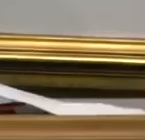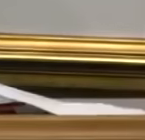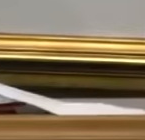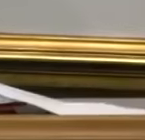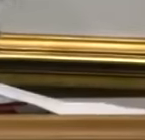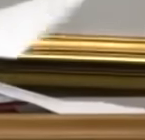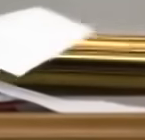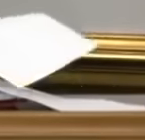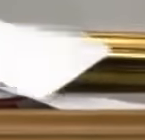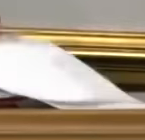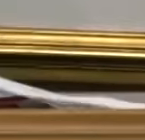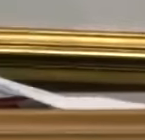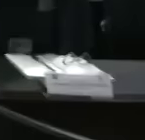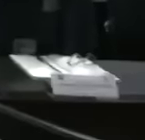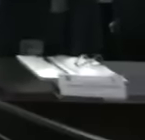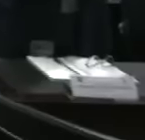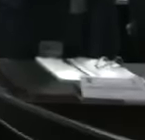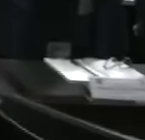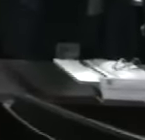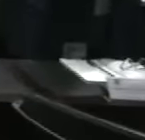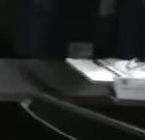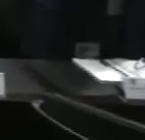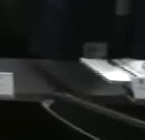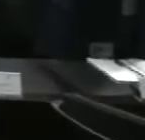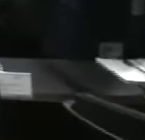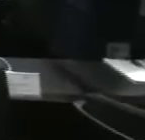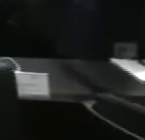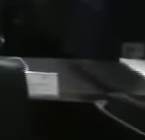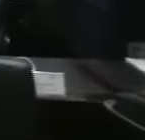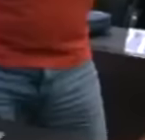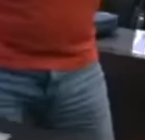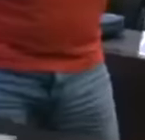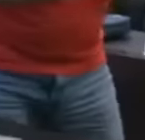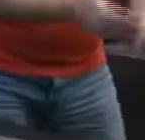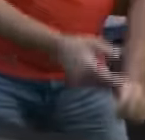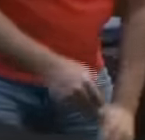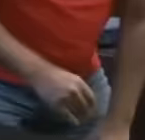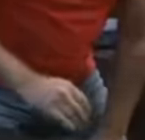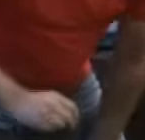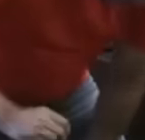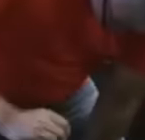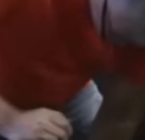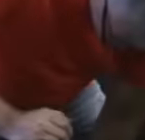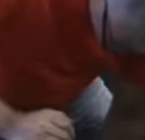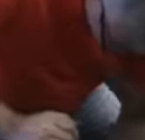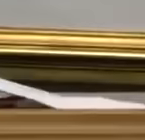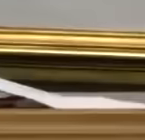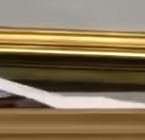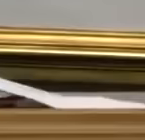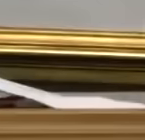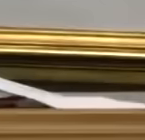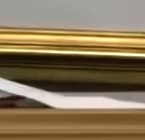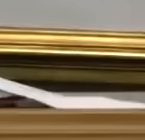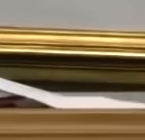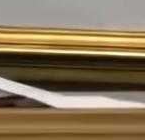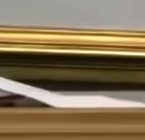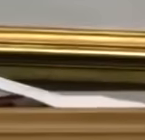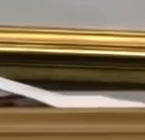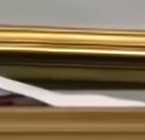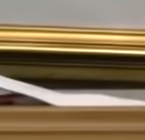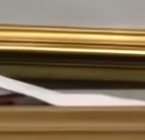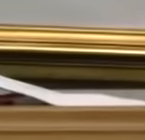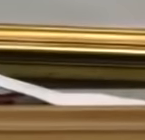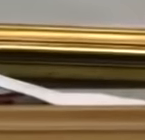constitución de la república bolivariana de venezuela los felicito diputadas y diputados por